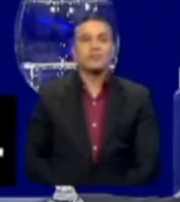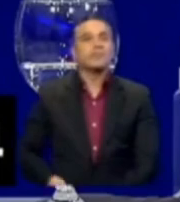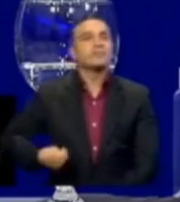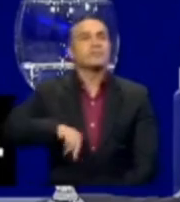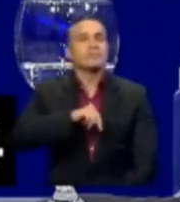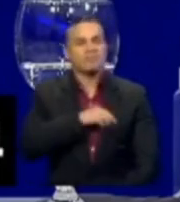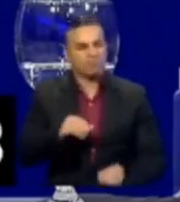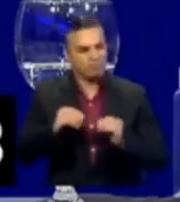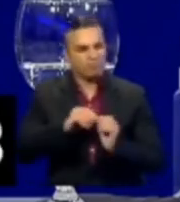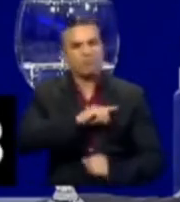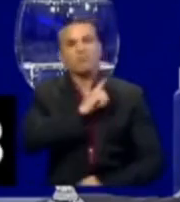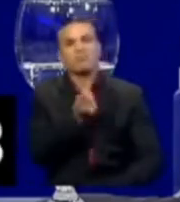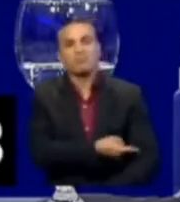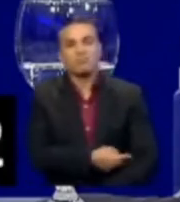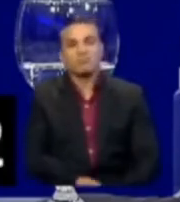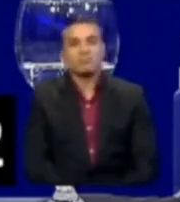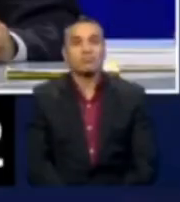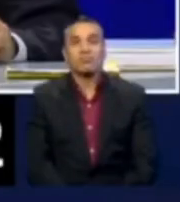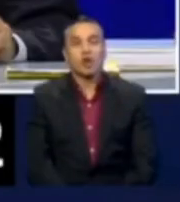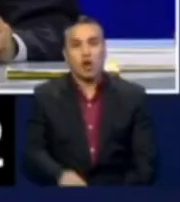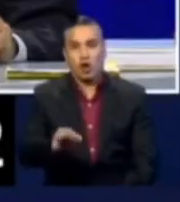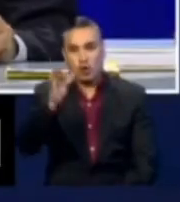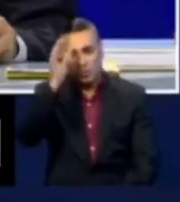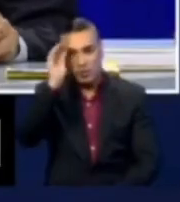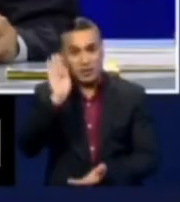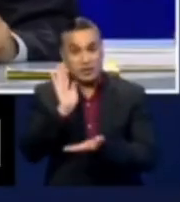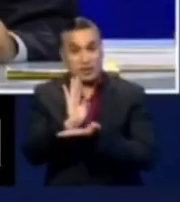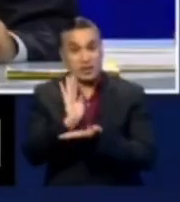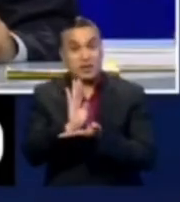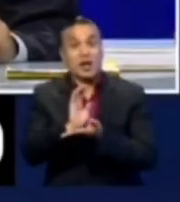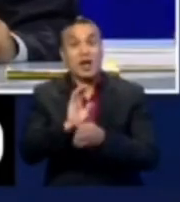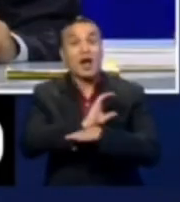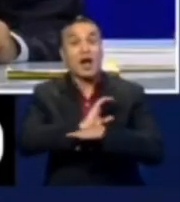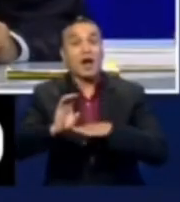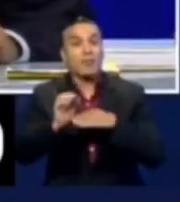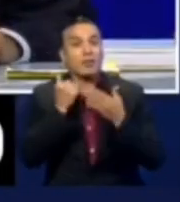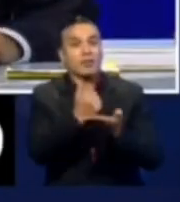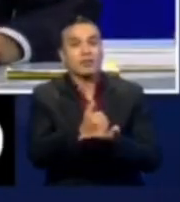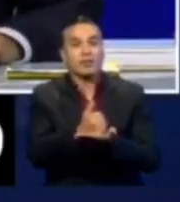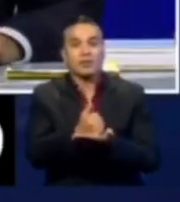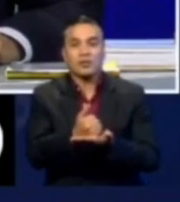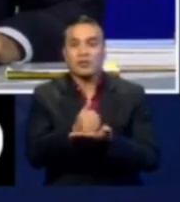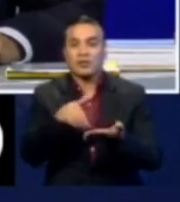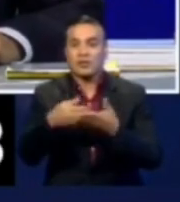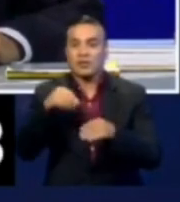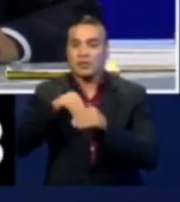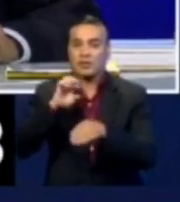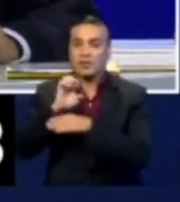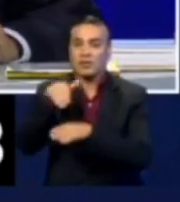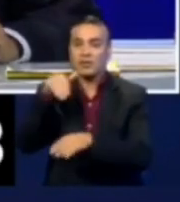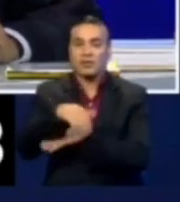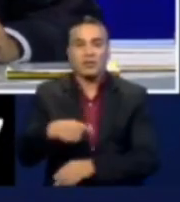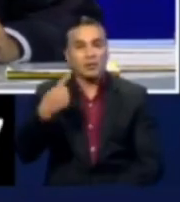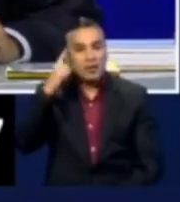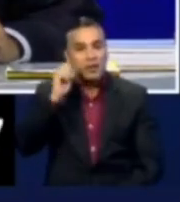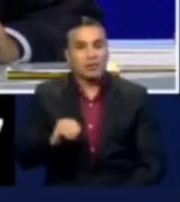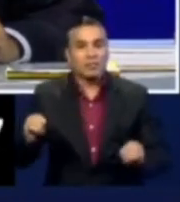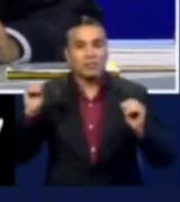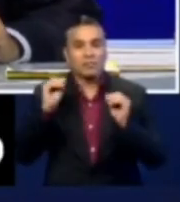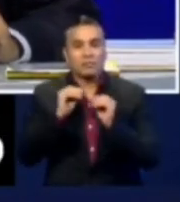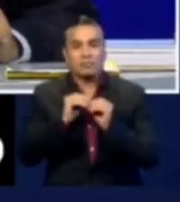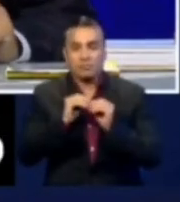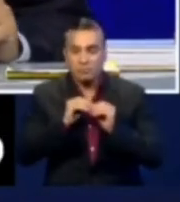vamos a fortalecer los dispensarios del seguro social campesino. a lo largo y ancho del país. Para que puedan dar